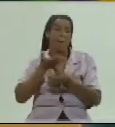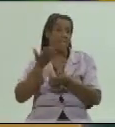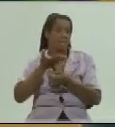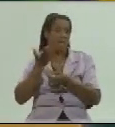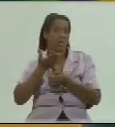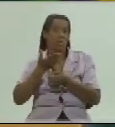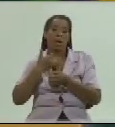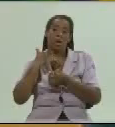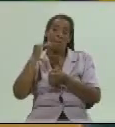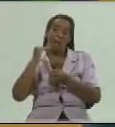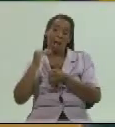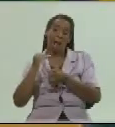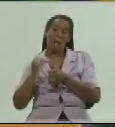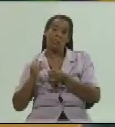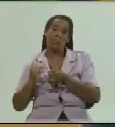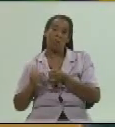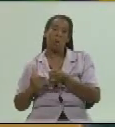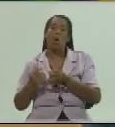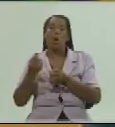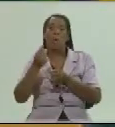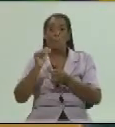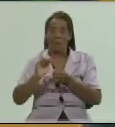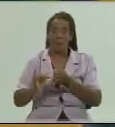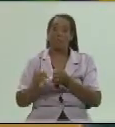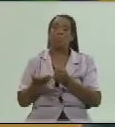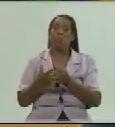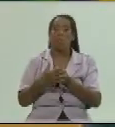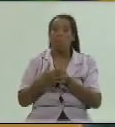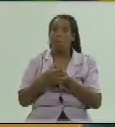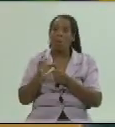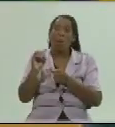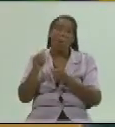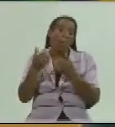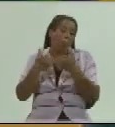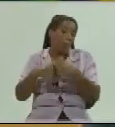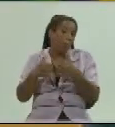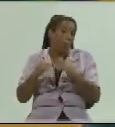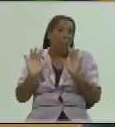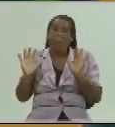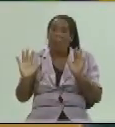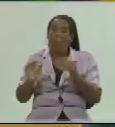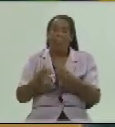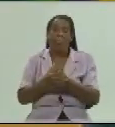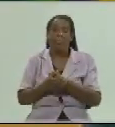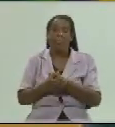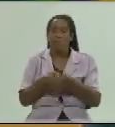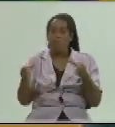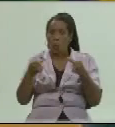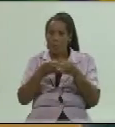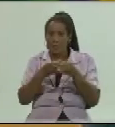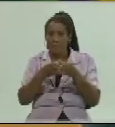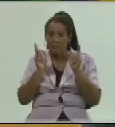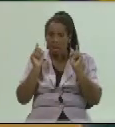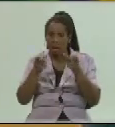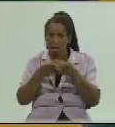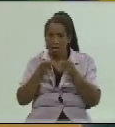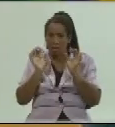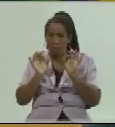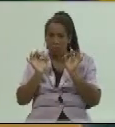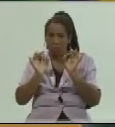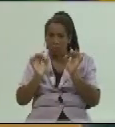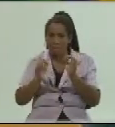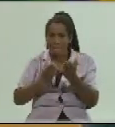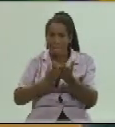bajando bajando los precios o concertando determinadas producciones y actividades el comité se siona permanente el comité de contratación se siona